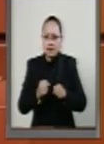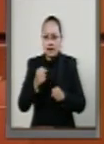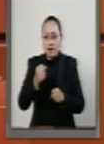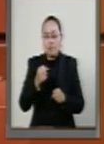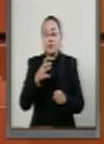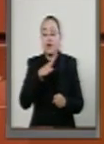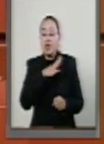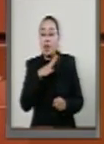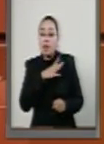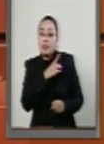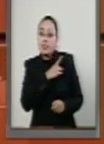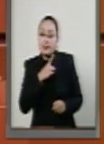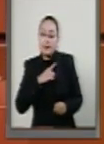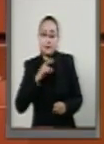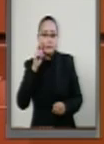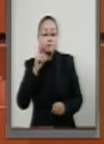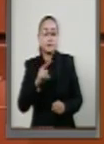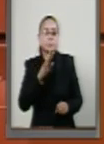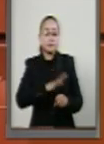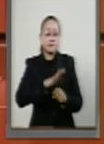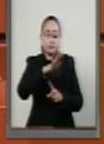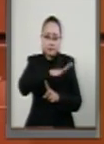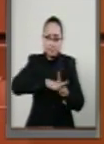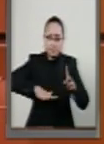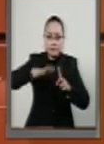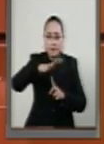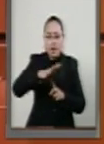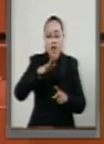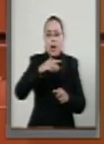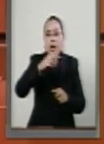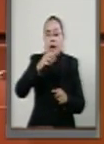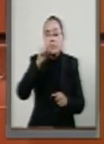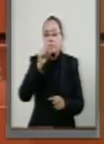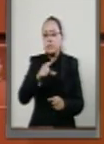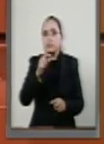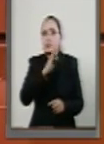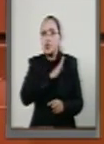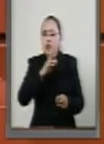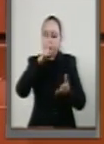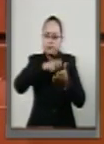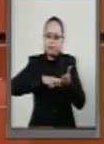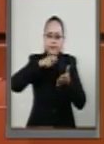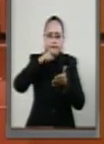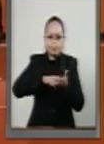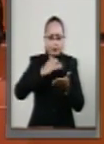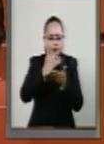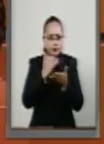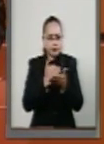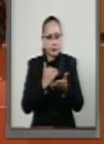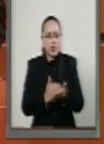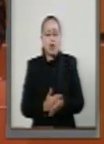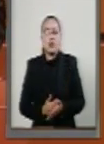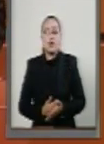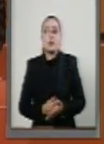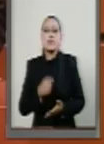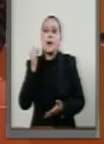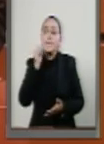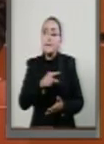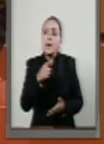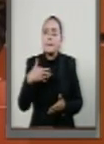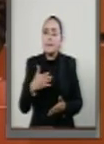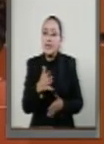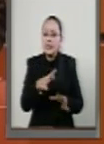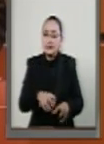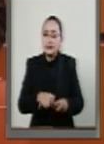geográfica, productiva y medioambiental sea modificada. La producción de la pesca